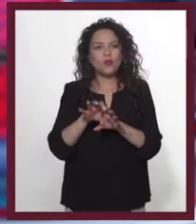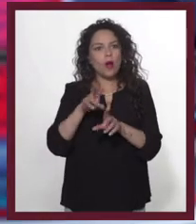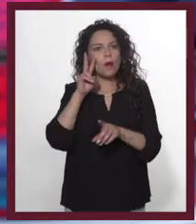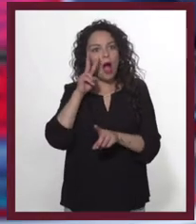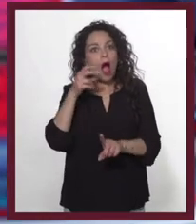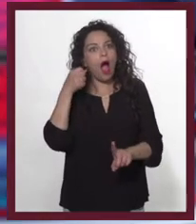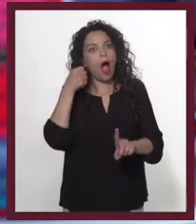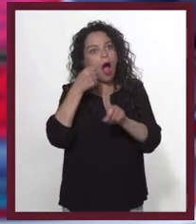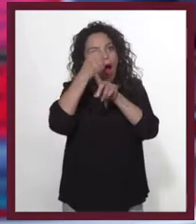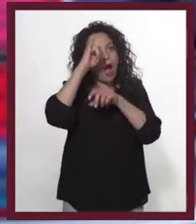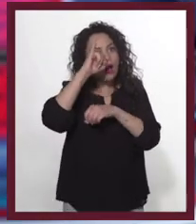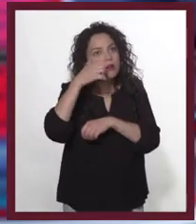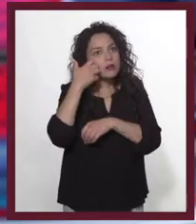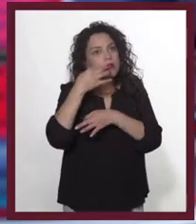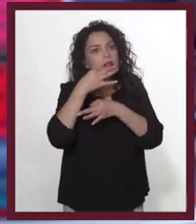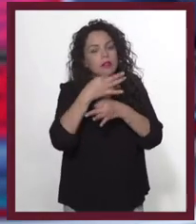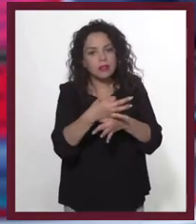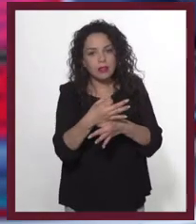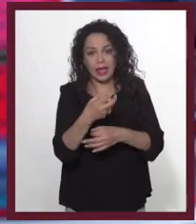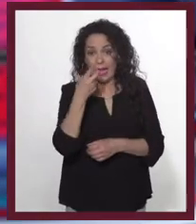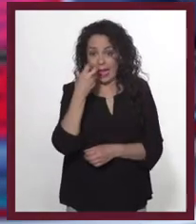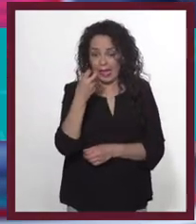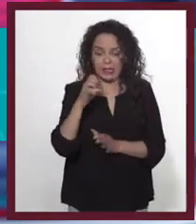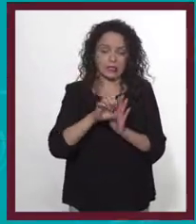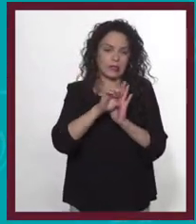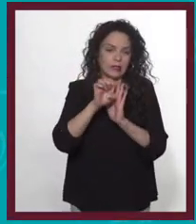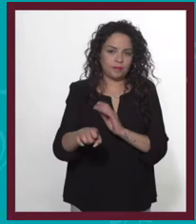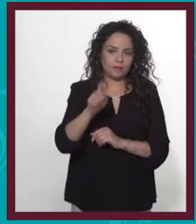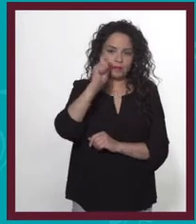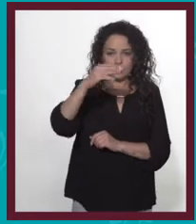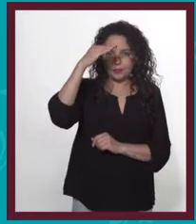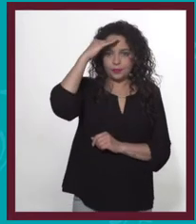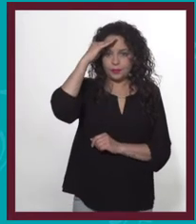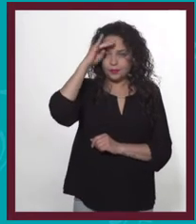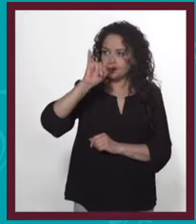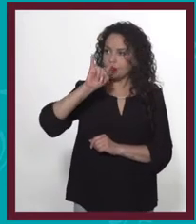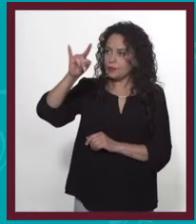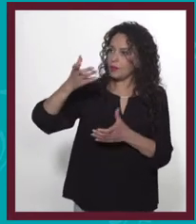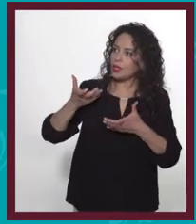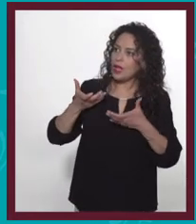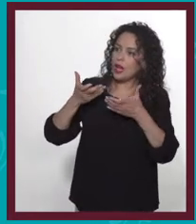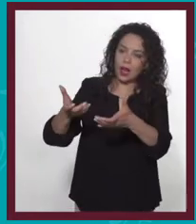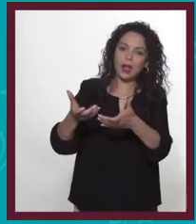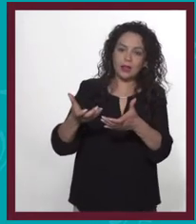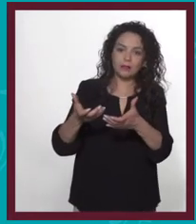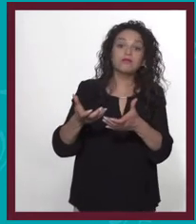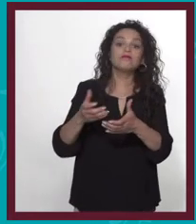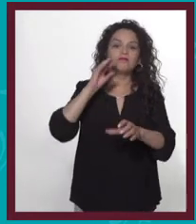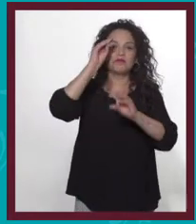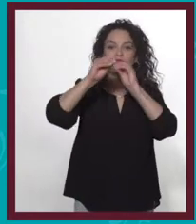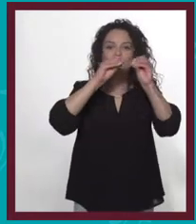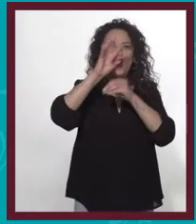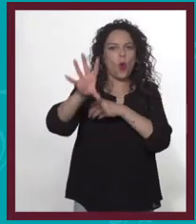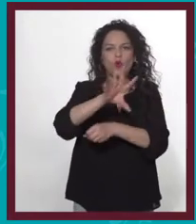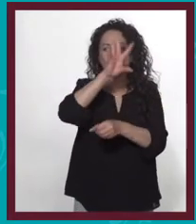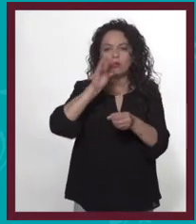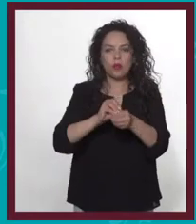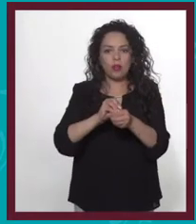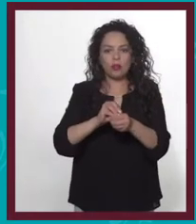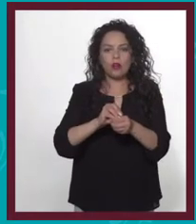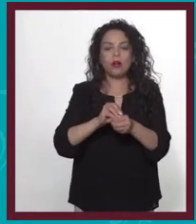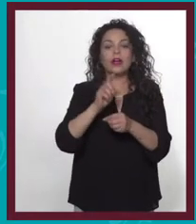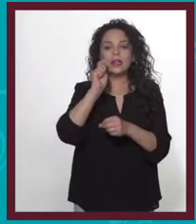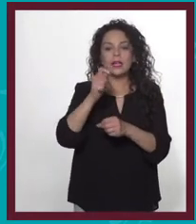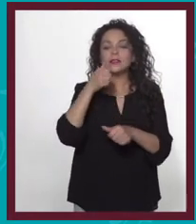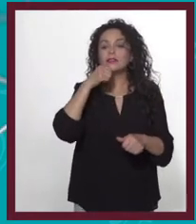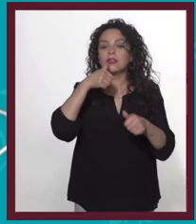impactante. Este anuncio, pensando como un póster para las calles, sostiene todo su impacto en el texto,